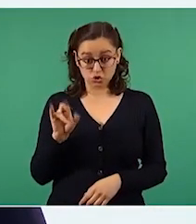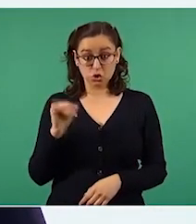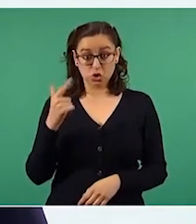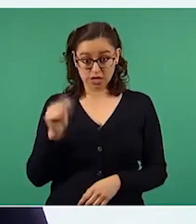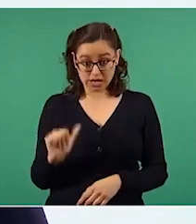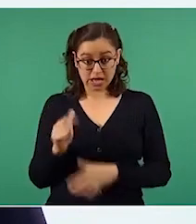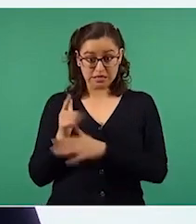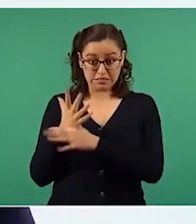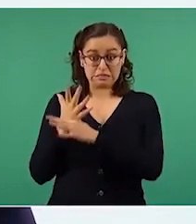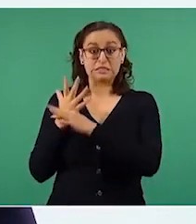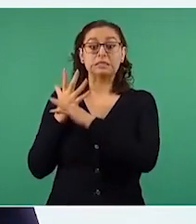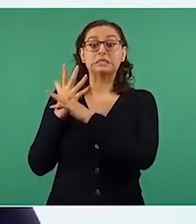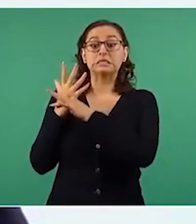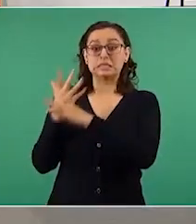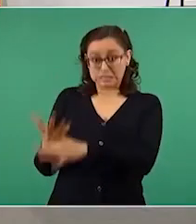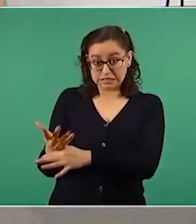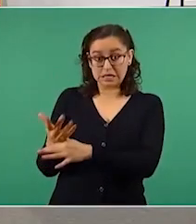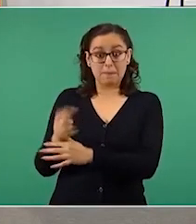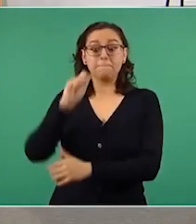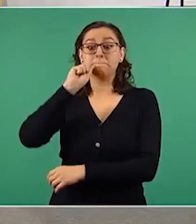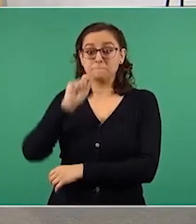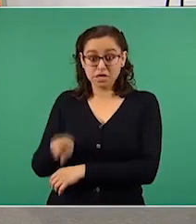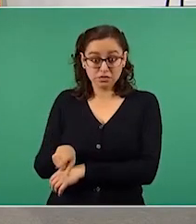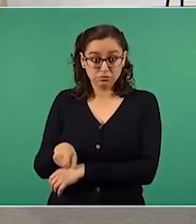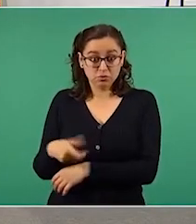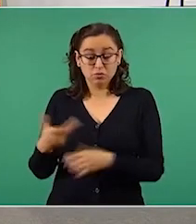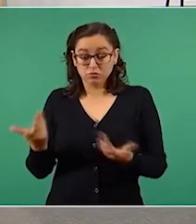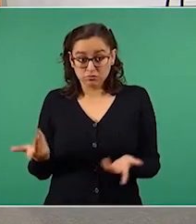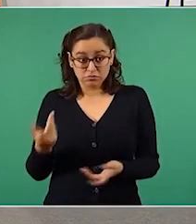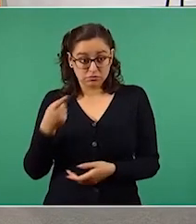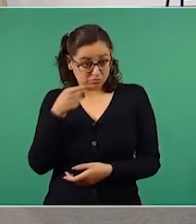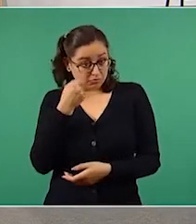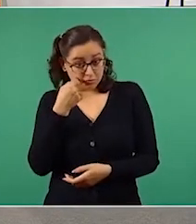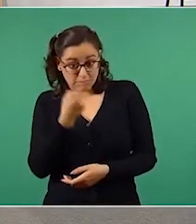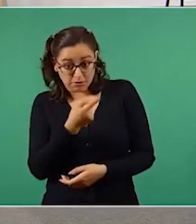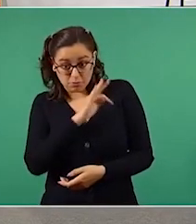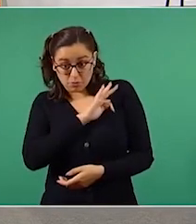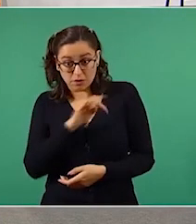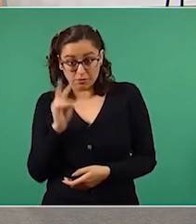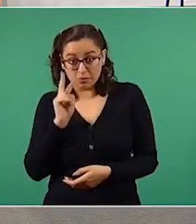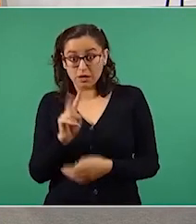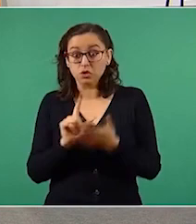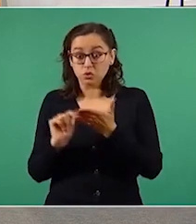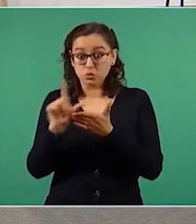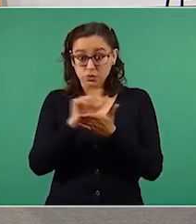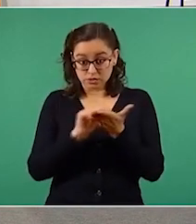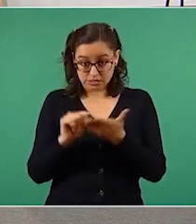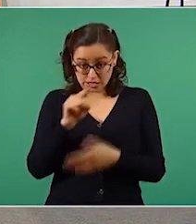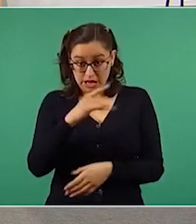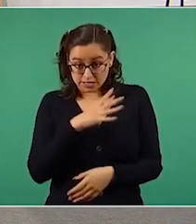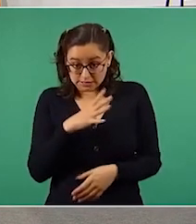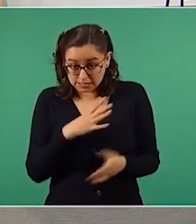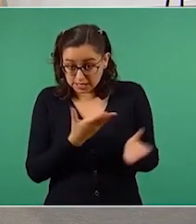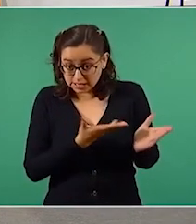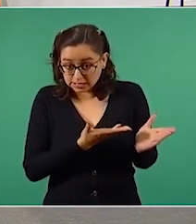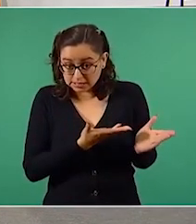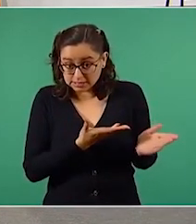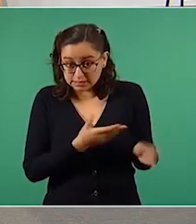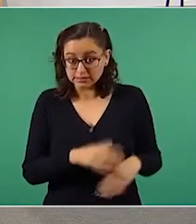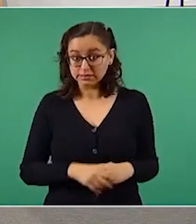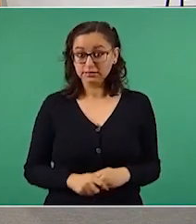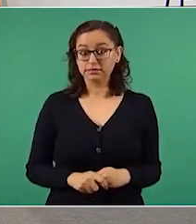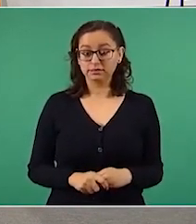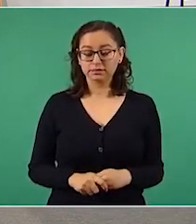frente a un hombre armado como si nada. Ahí está el tuit. Y queremos nosotros decir,